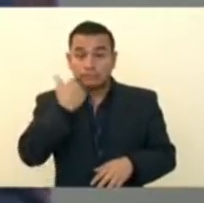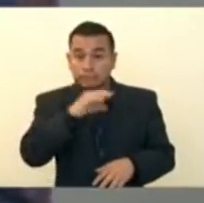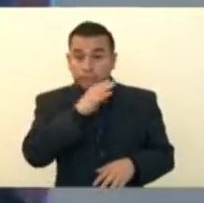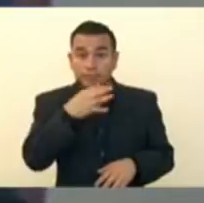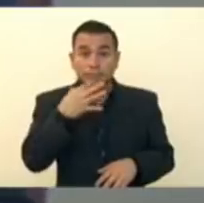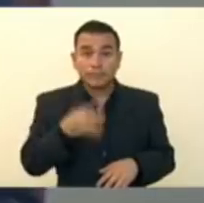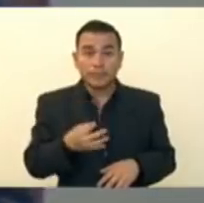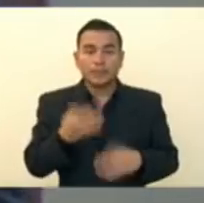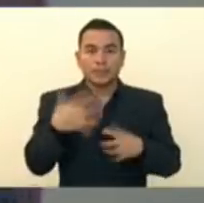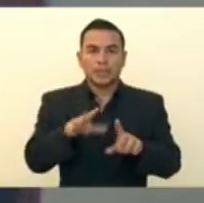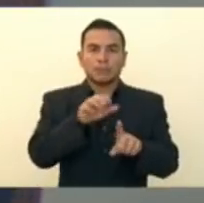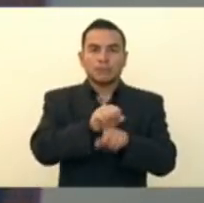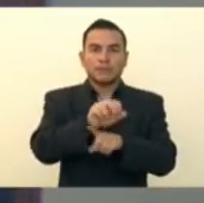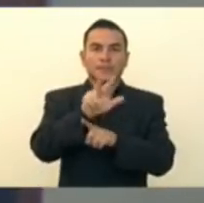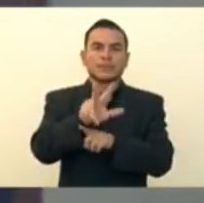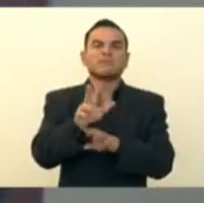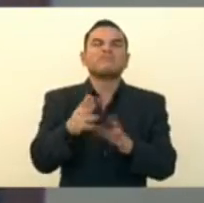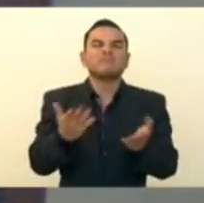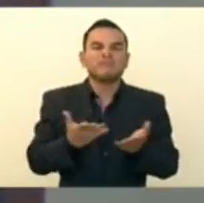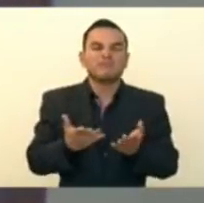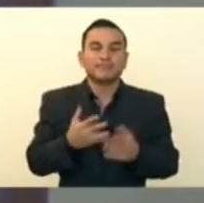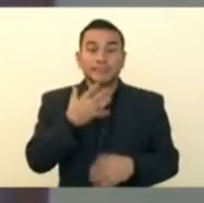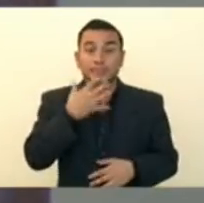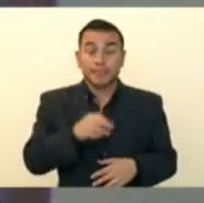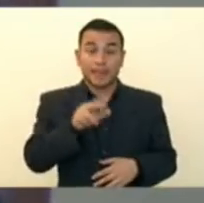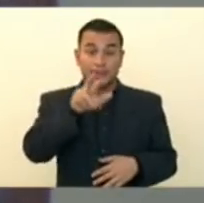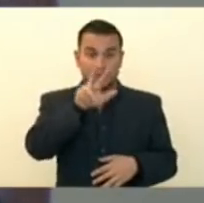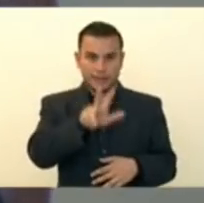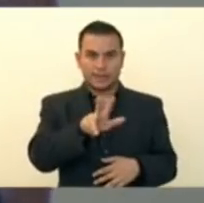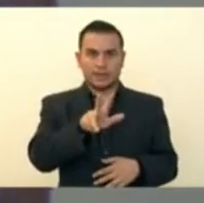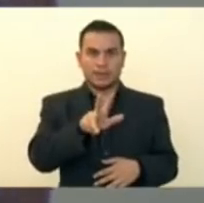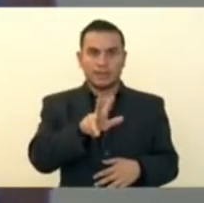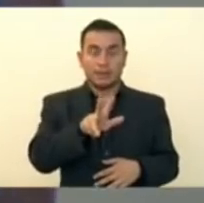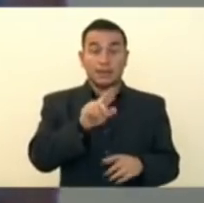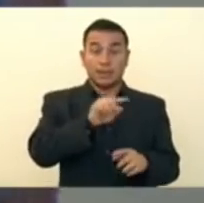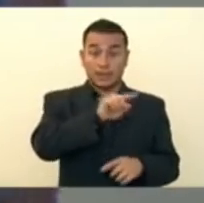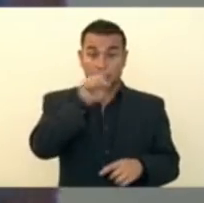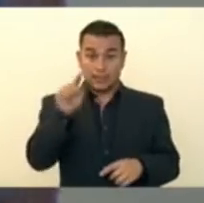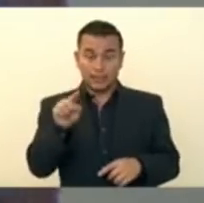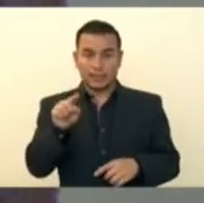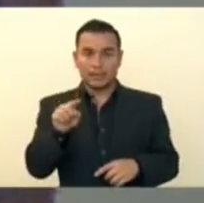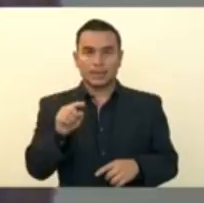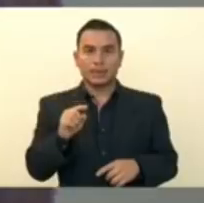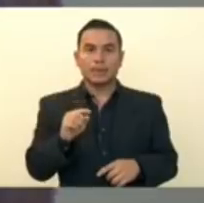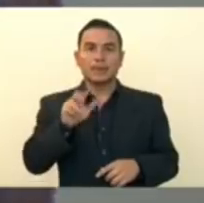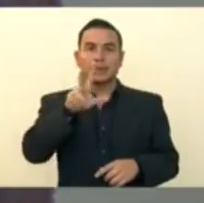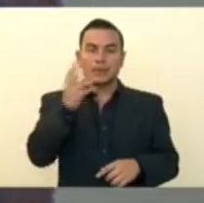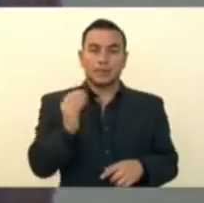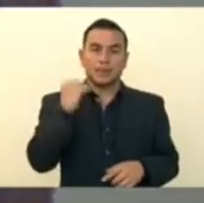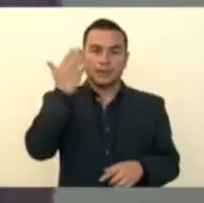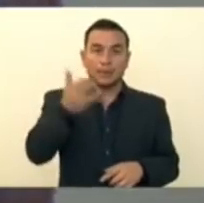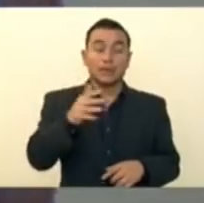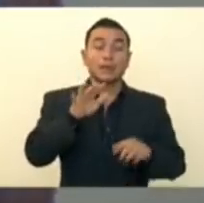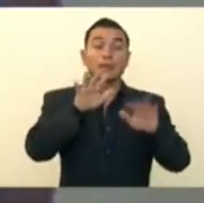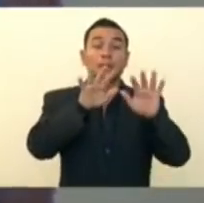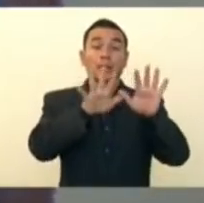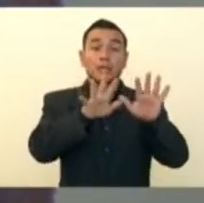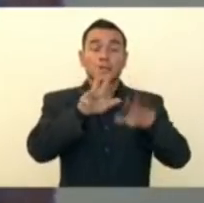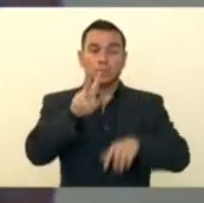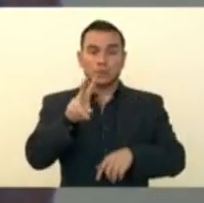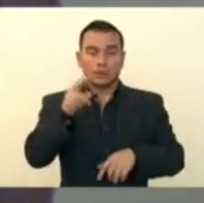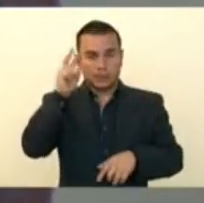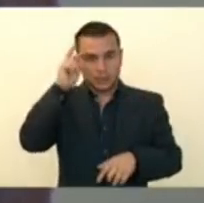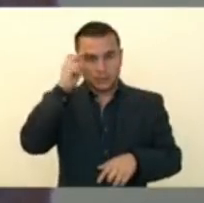si nos vamos a los casos detectados pues pasaríamos de tres a doce, entonces partiríamos de cuatro veces más